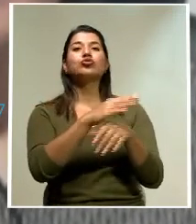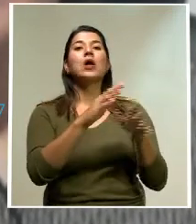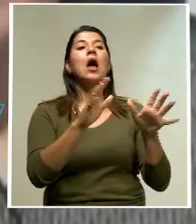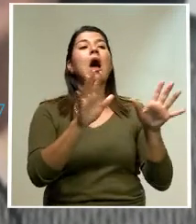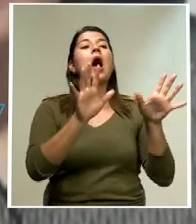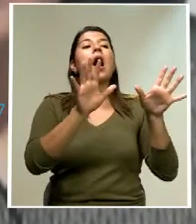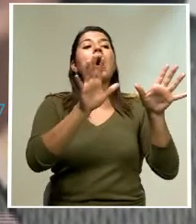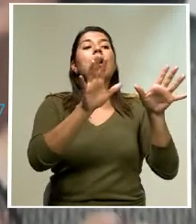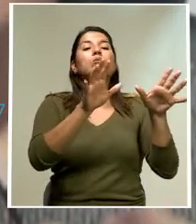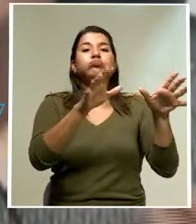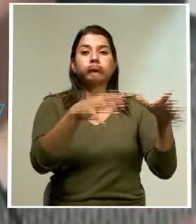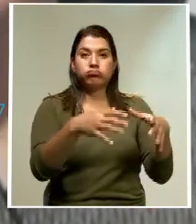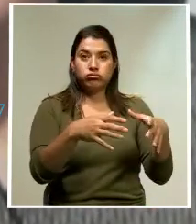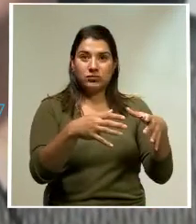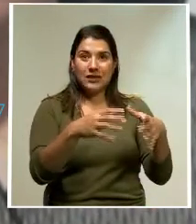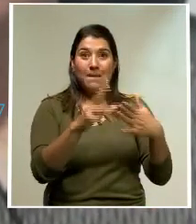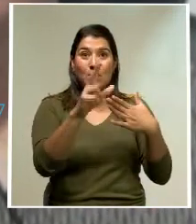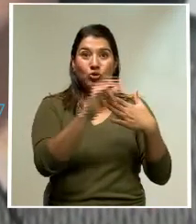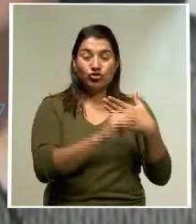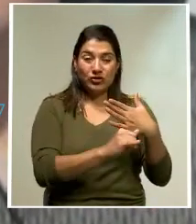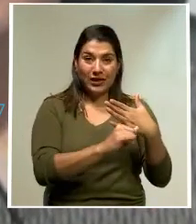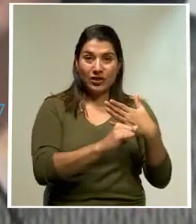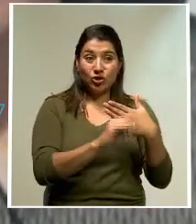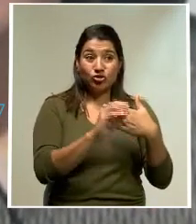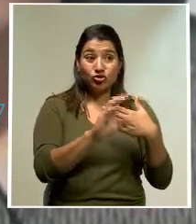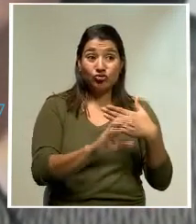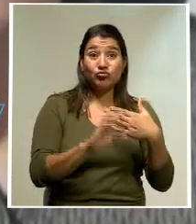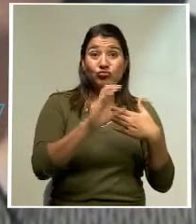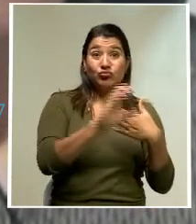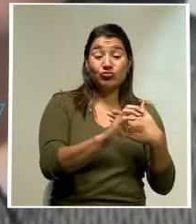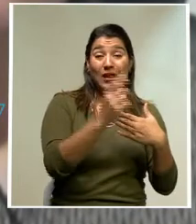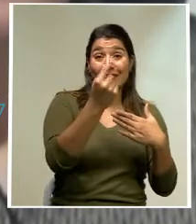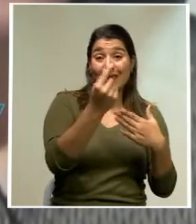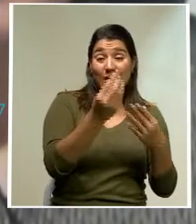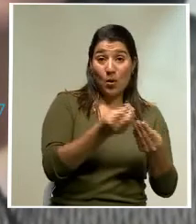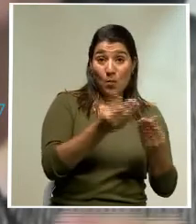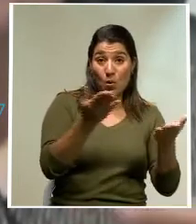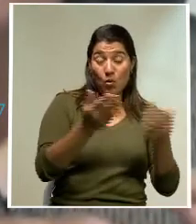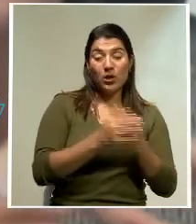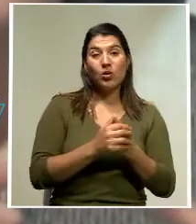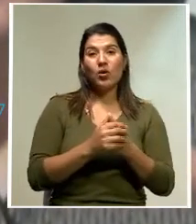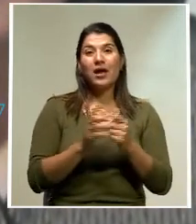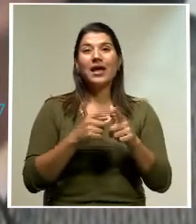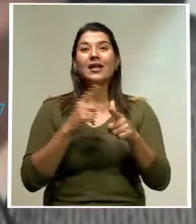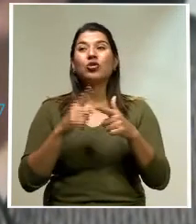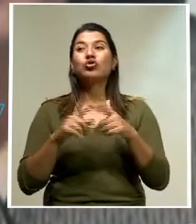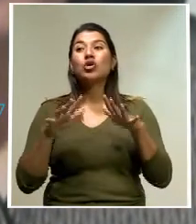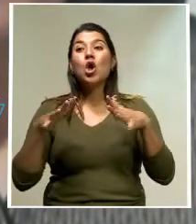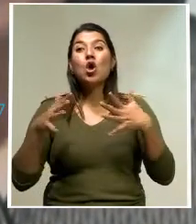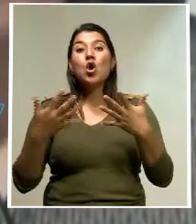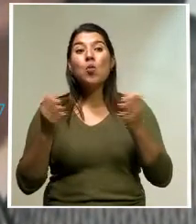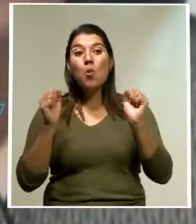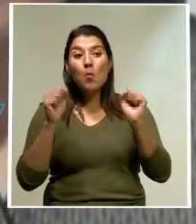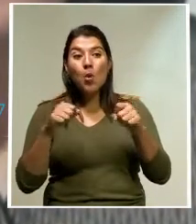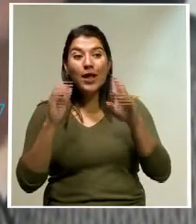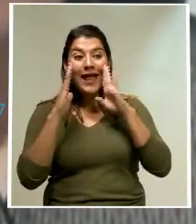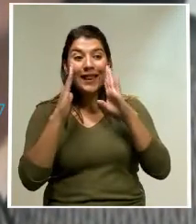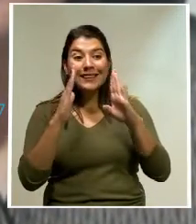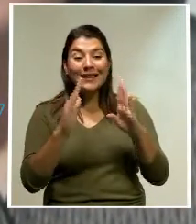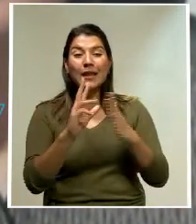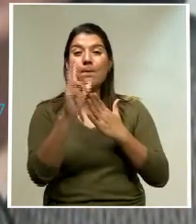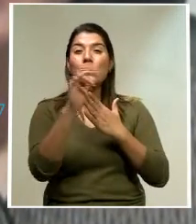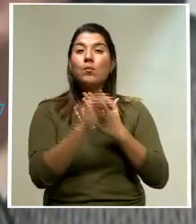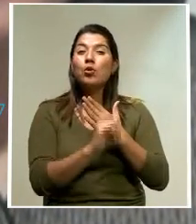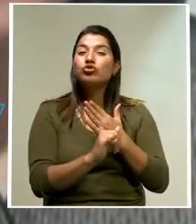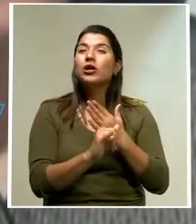pero cada una tiene como su iniciativa. Entonces, ¿cómo visualizar esto como Estado, verdad, desde un punto de vista como